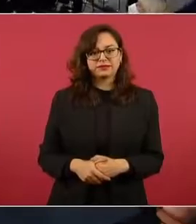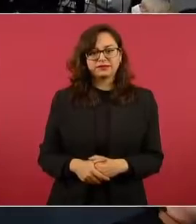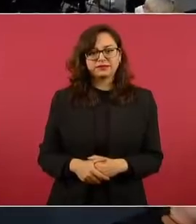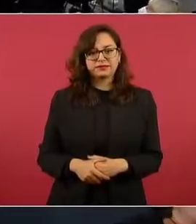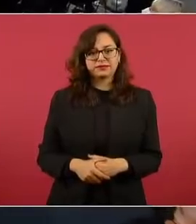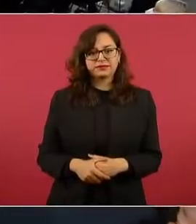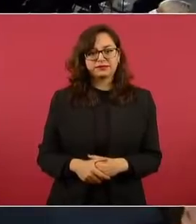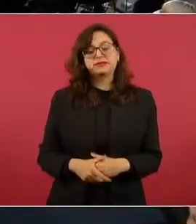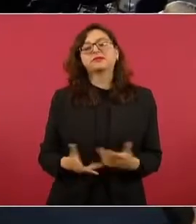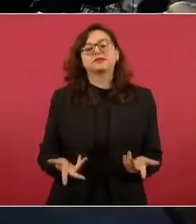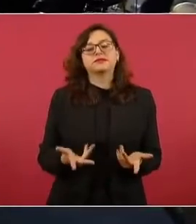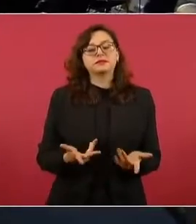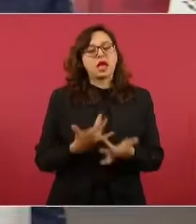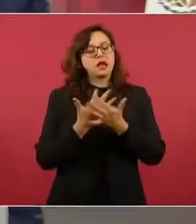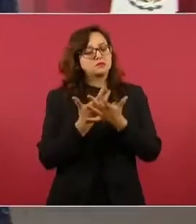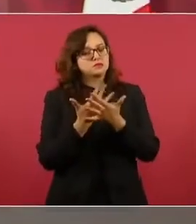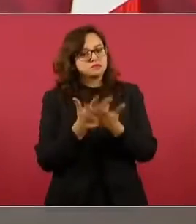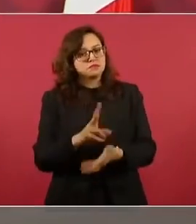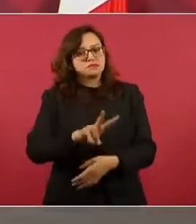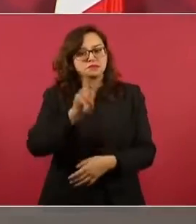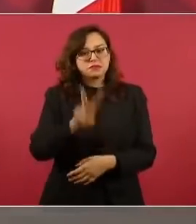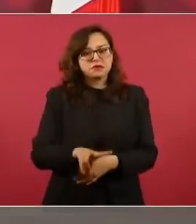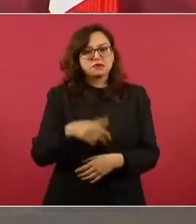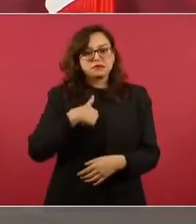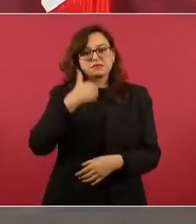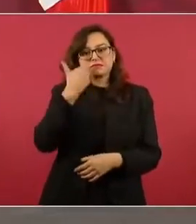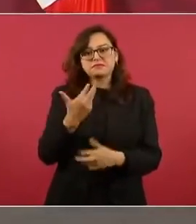Es un ejemplar que se llama La esperanza definitiva, se lo quiero obsequiar.